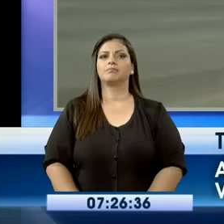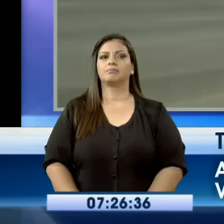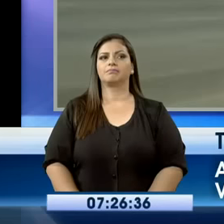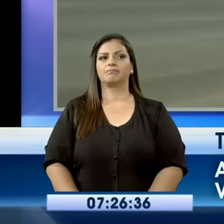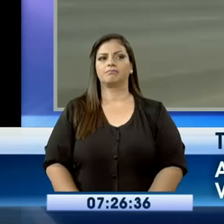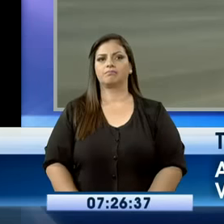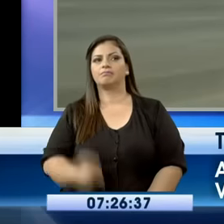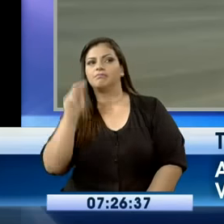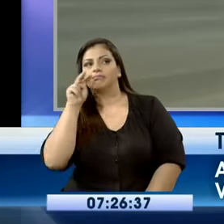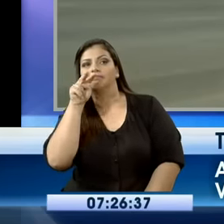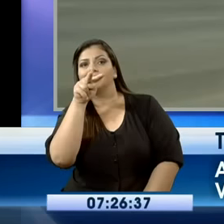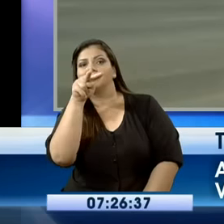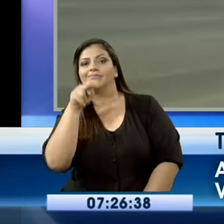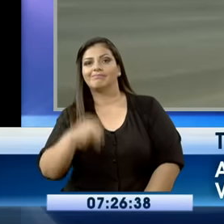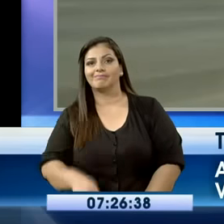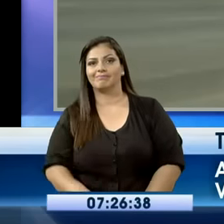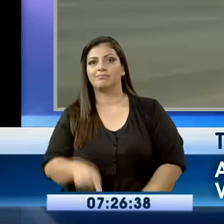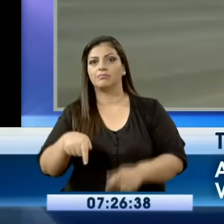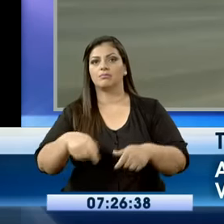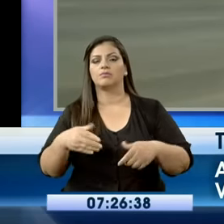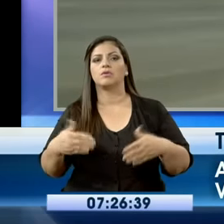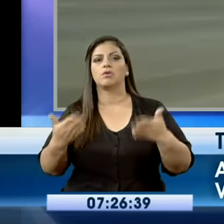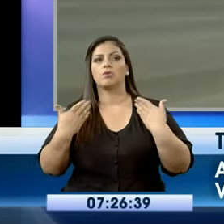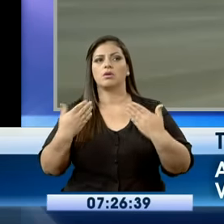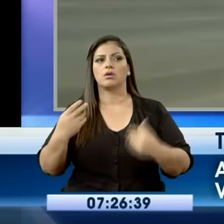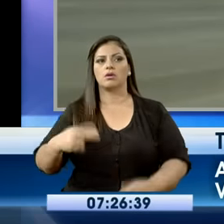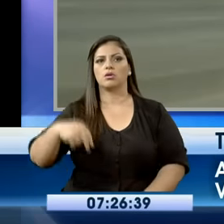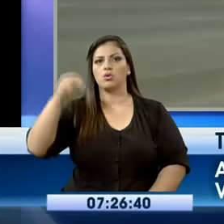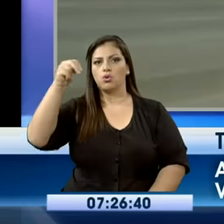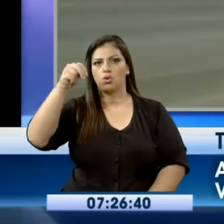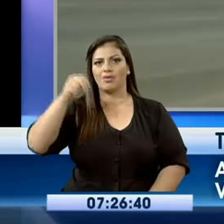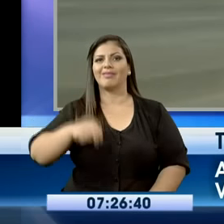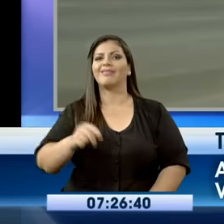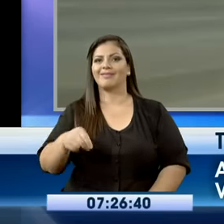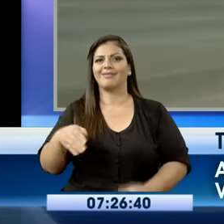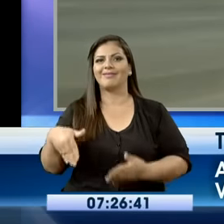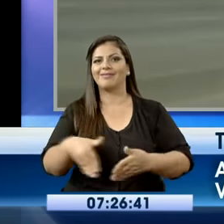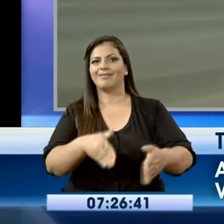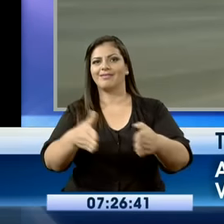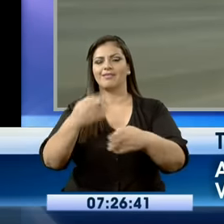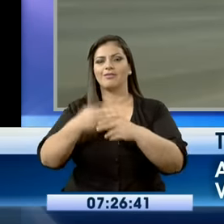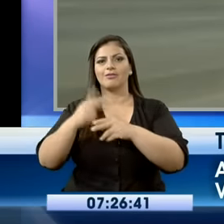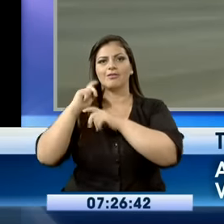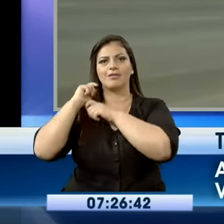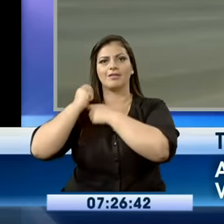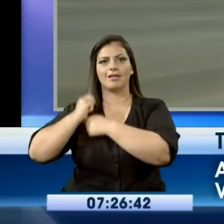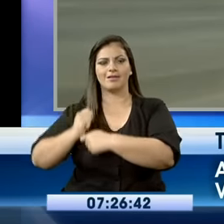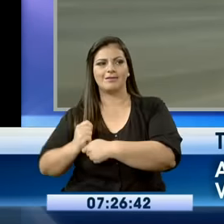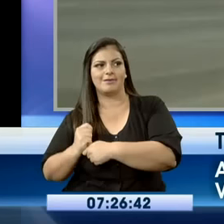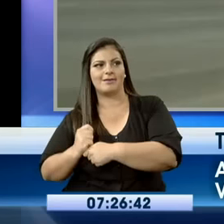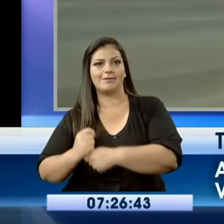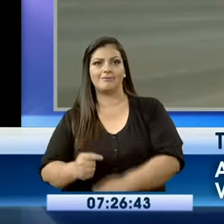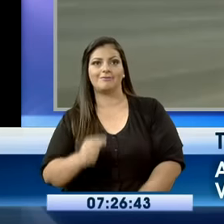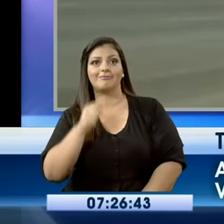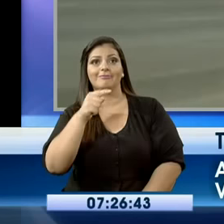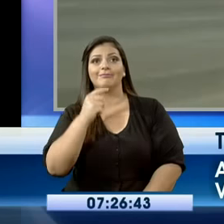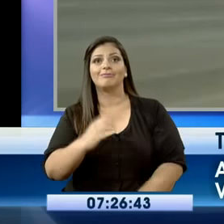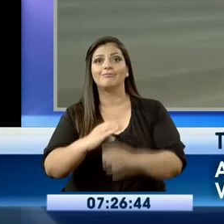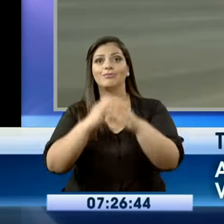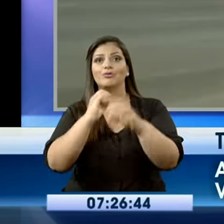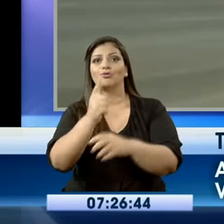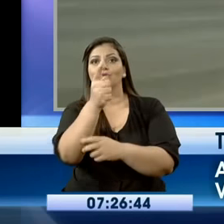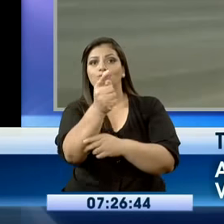uso de este servicio. Exactamente. Entonces, si quieren suicidar, que se maten solos. Así es. Ahí está la Narcisa de Jesús. Mira. Uno, dos, tres. Seguidito.